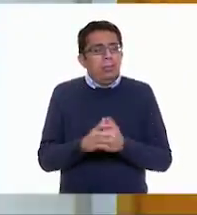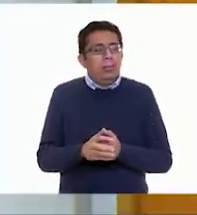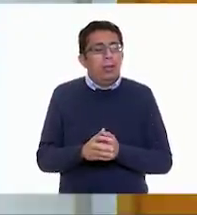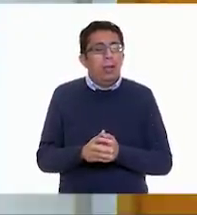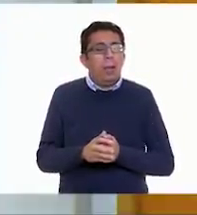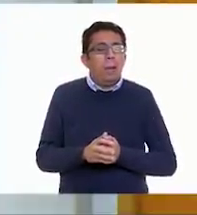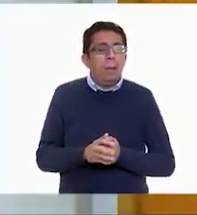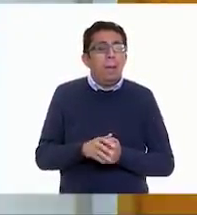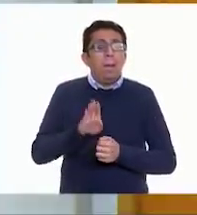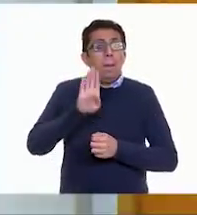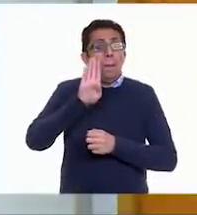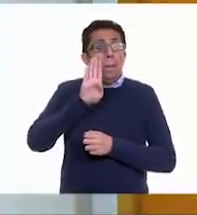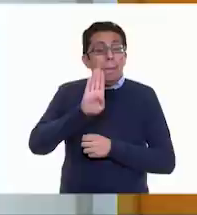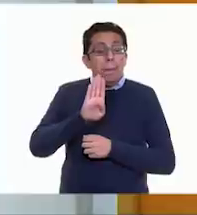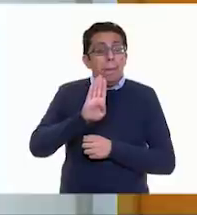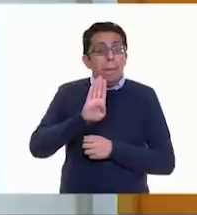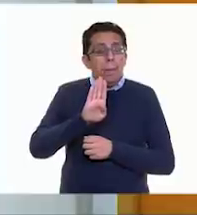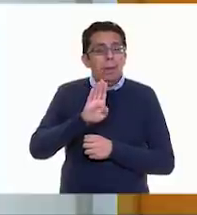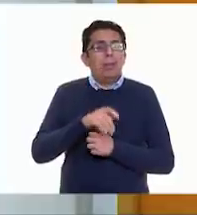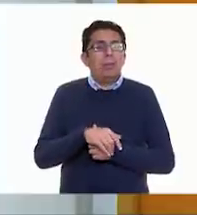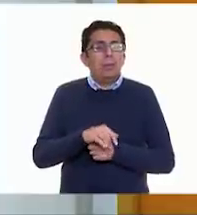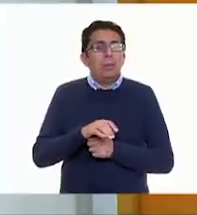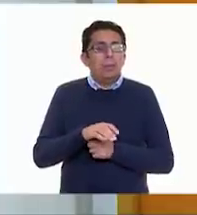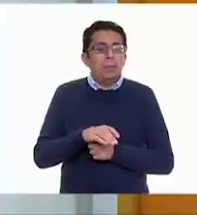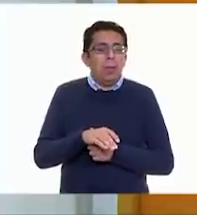con la V que suena.